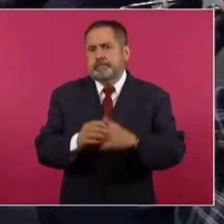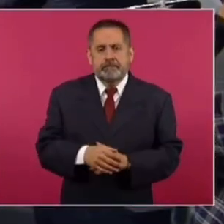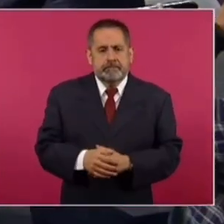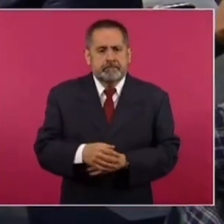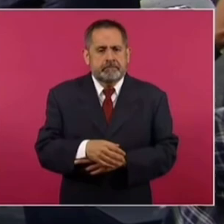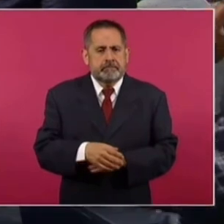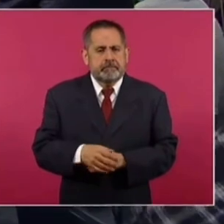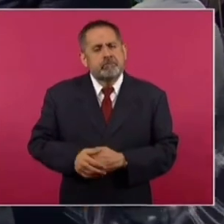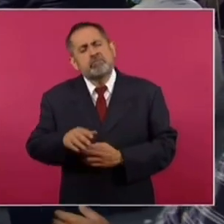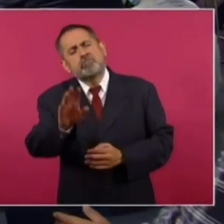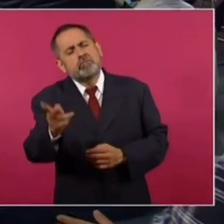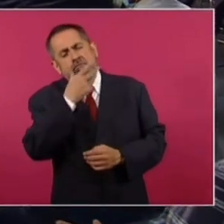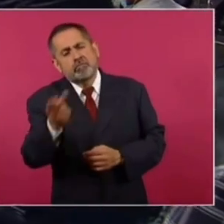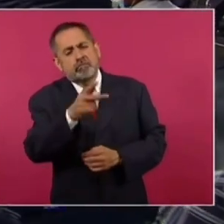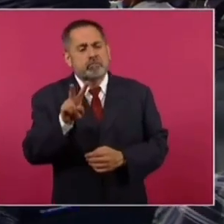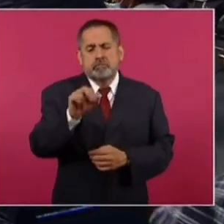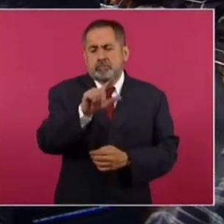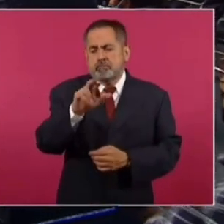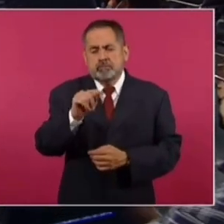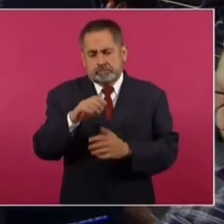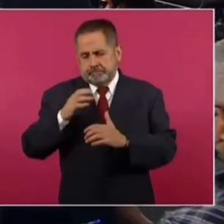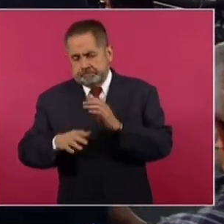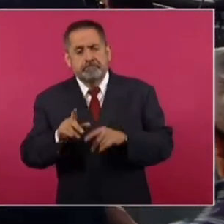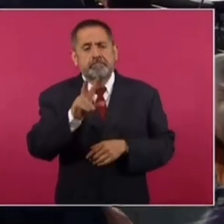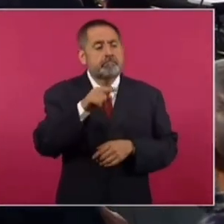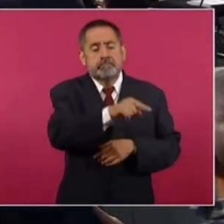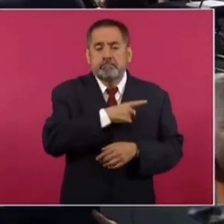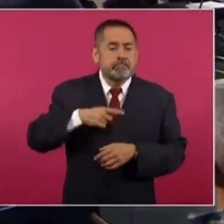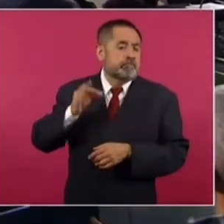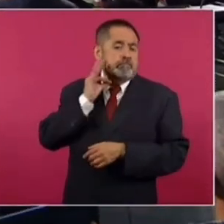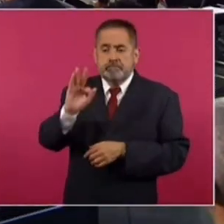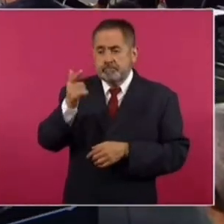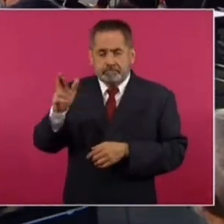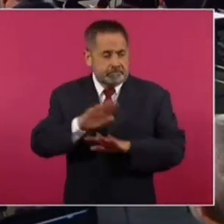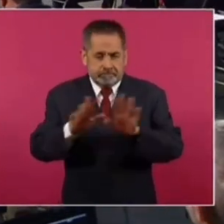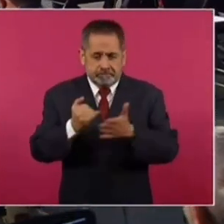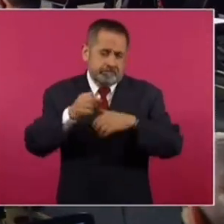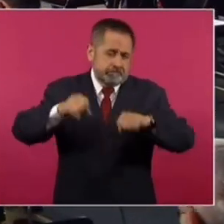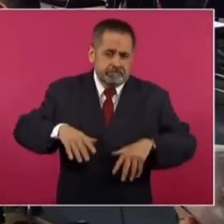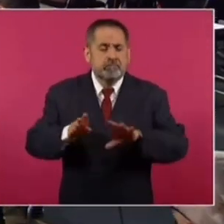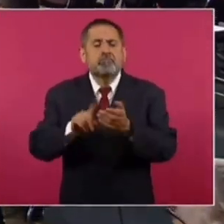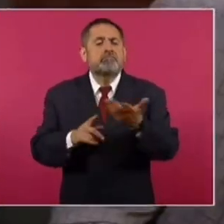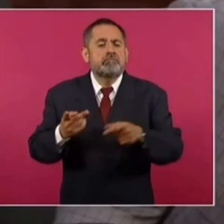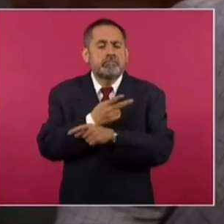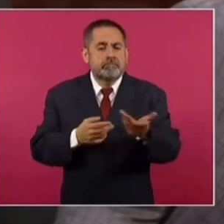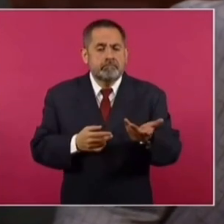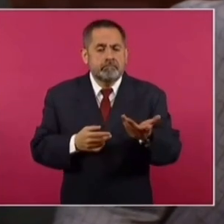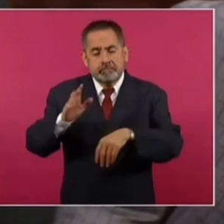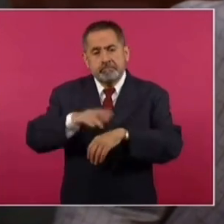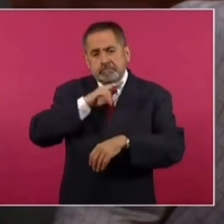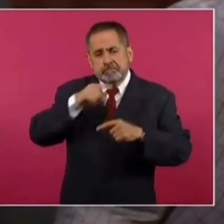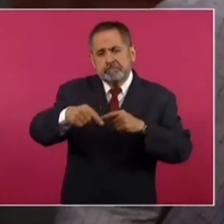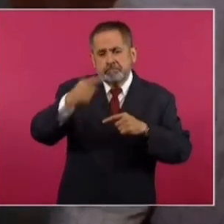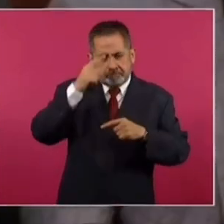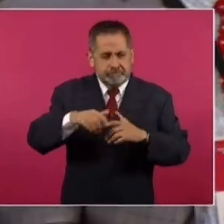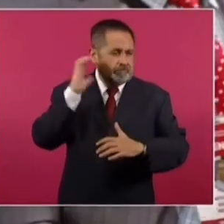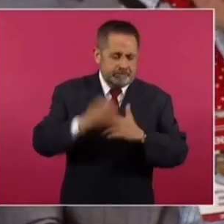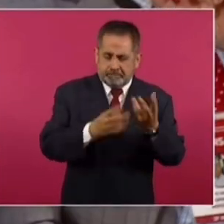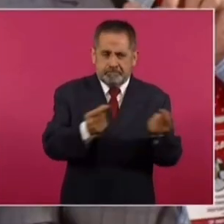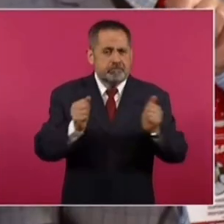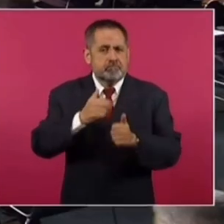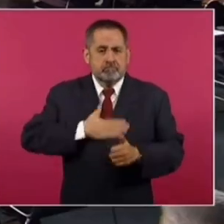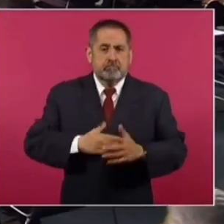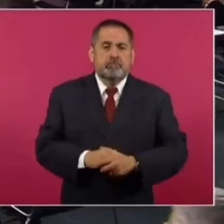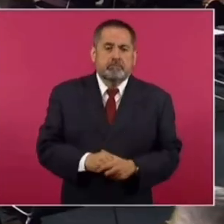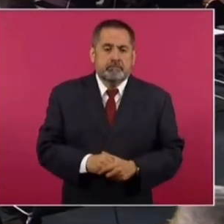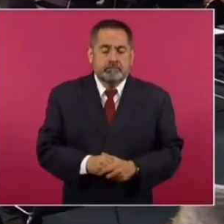hacer justicia. ¿Usted cree que en el caso de los Vallarta, ya para cerrar de mi parte, deba a la Fiscalía General de República desistirse? Tengo entendido que sería la vía más rápida para acabar con esta pesadilla y